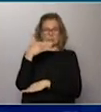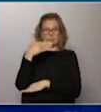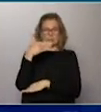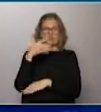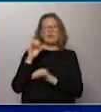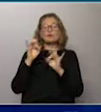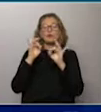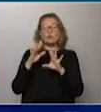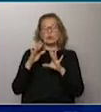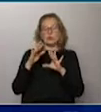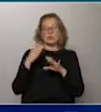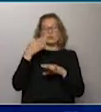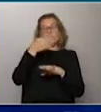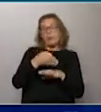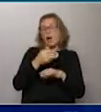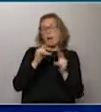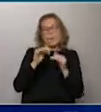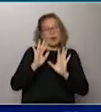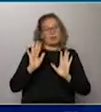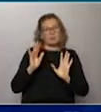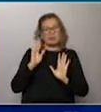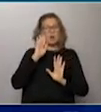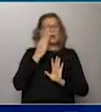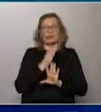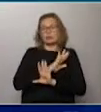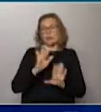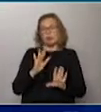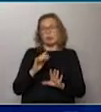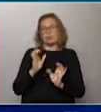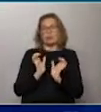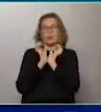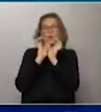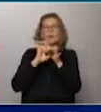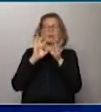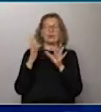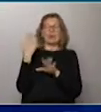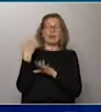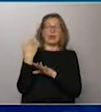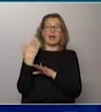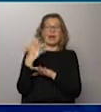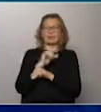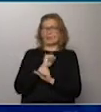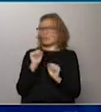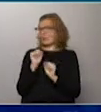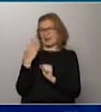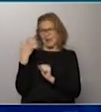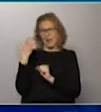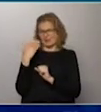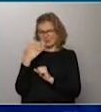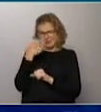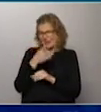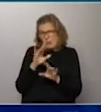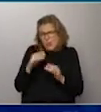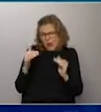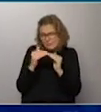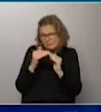partidos. Se reconoce al presentarse a jugar el partido. Simplemente, como la Copa Libertadores de antes, ¿te acordás que no lo dejaban? Puede haber sorpresas. apagaban la luz para que los planteles no pudieran jugar.